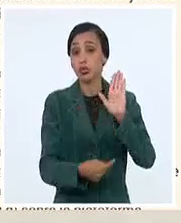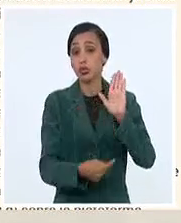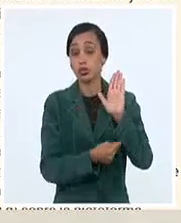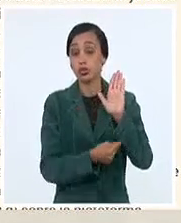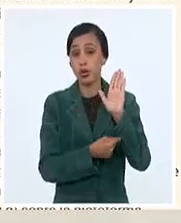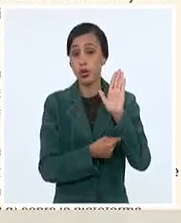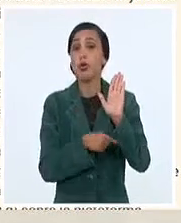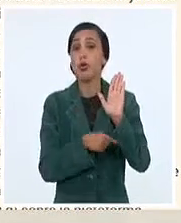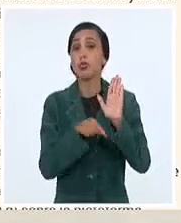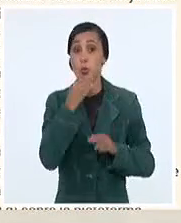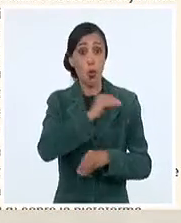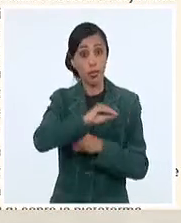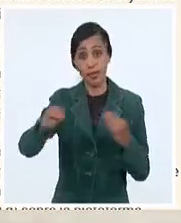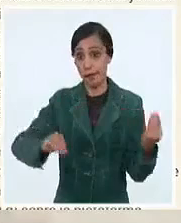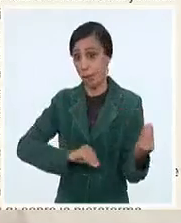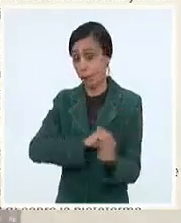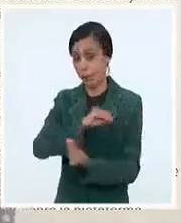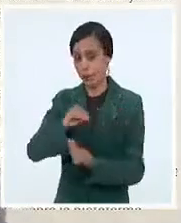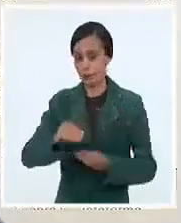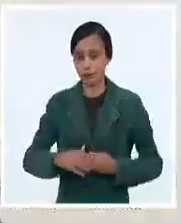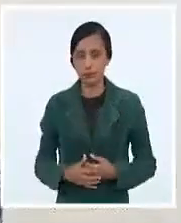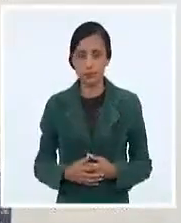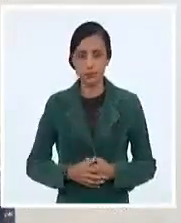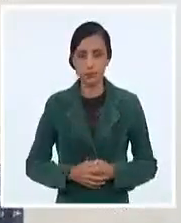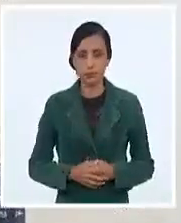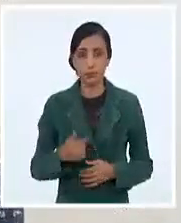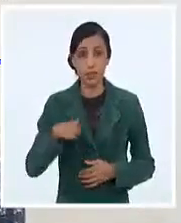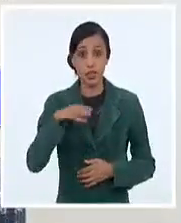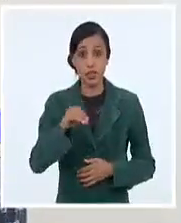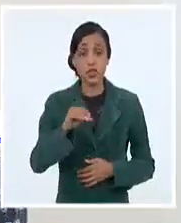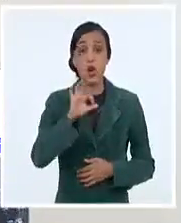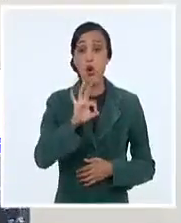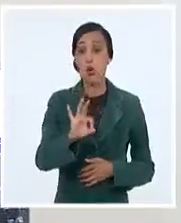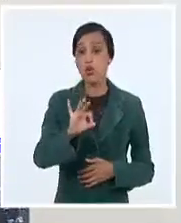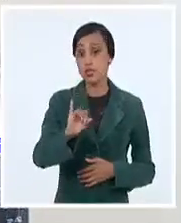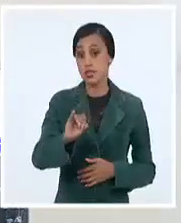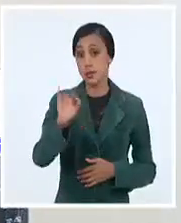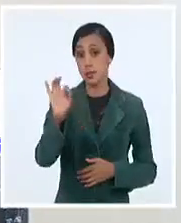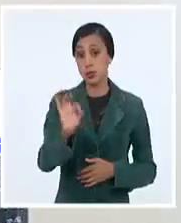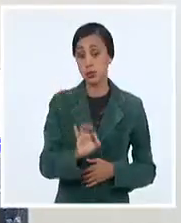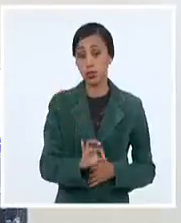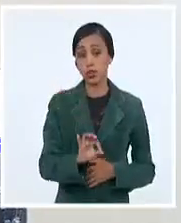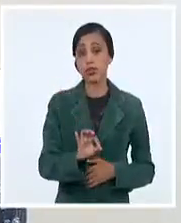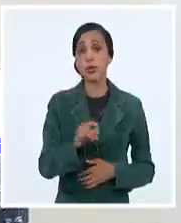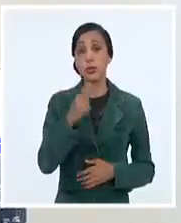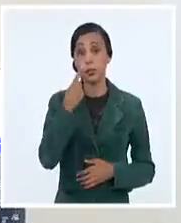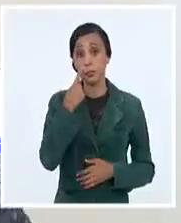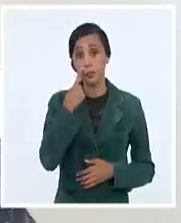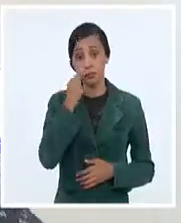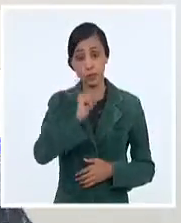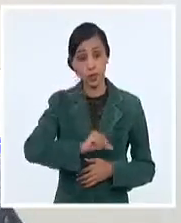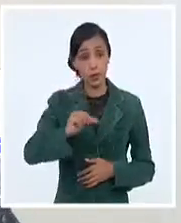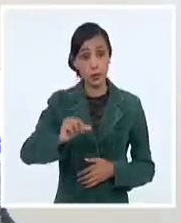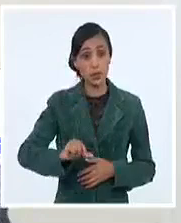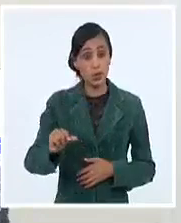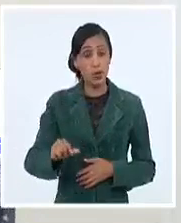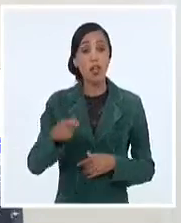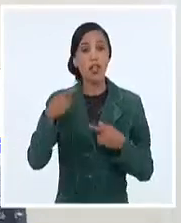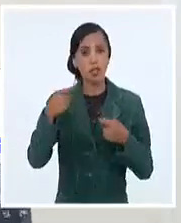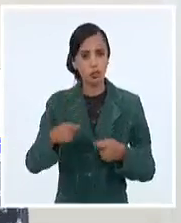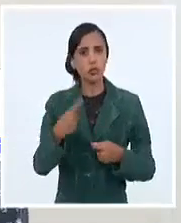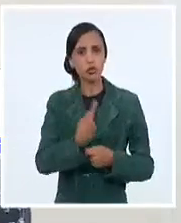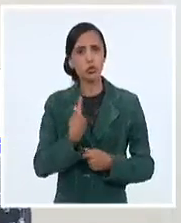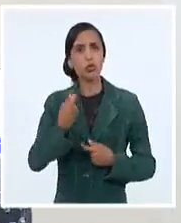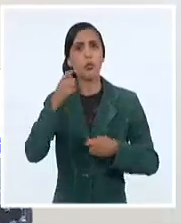irrevocable. Deja bien claro ese 86% de la ciudadanía de que vamos a